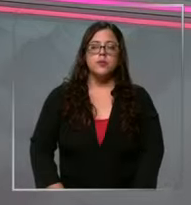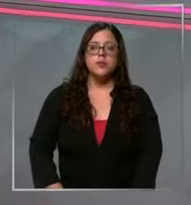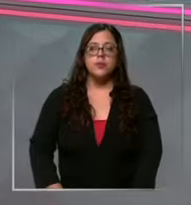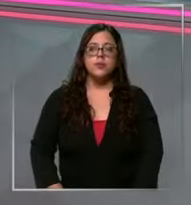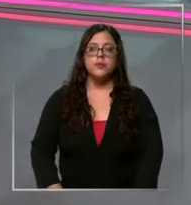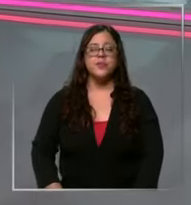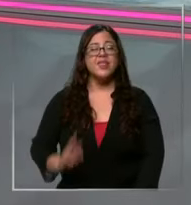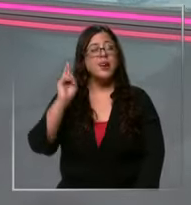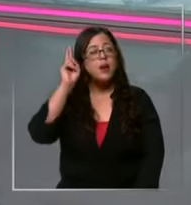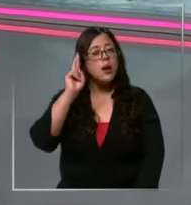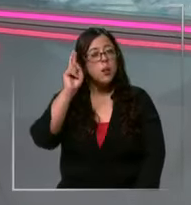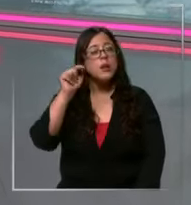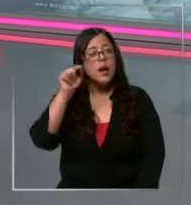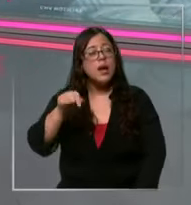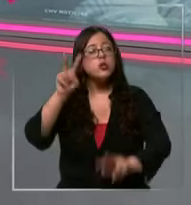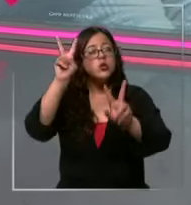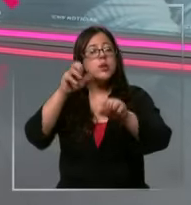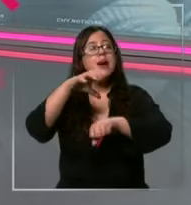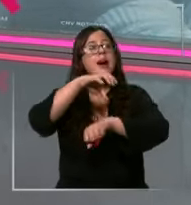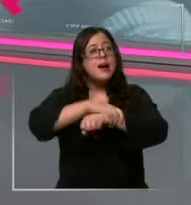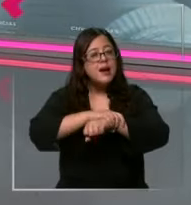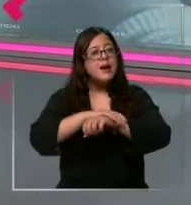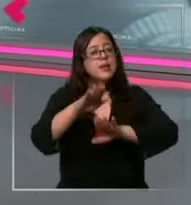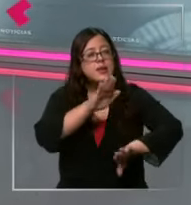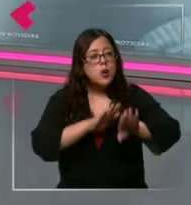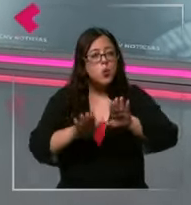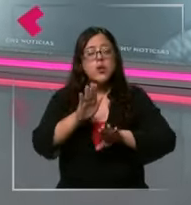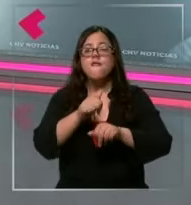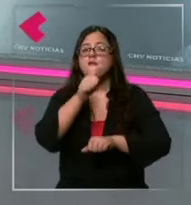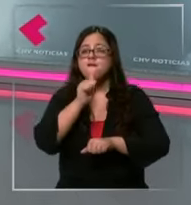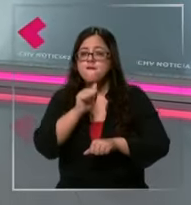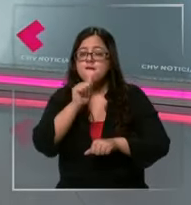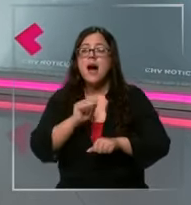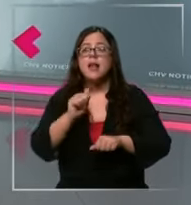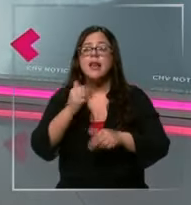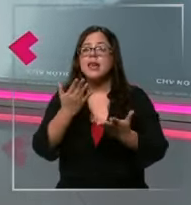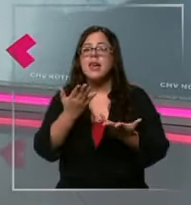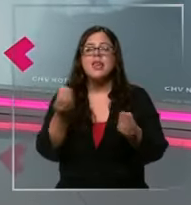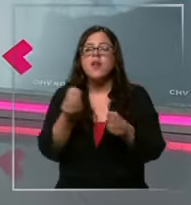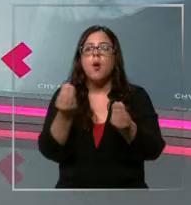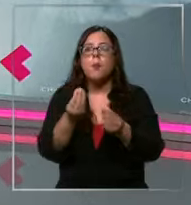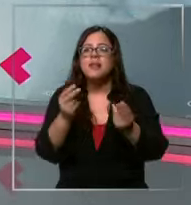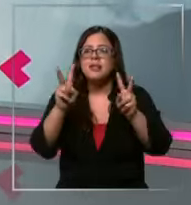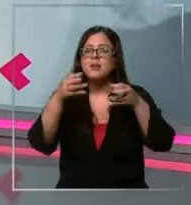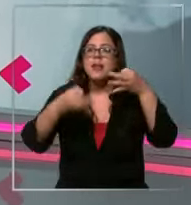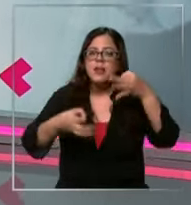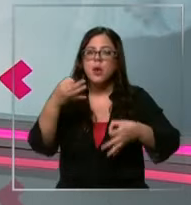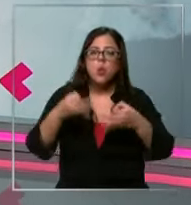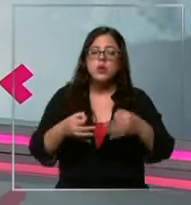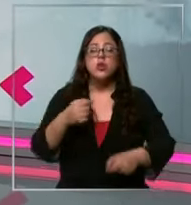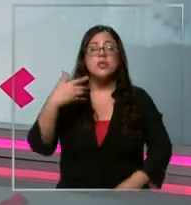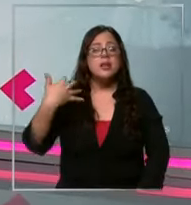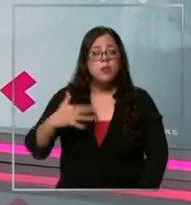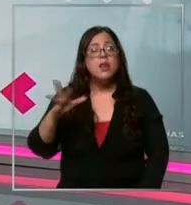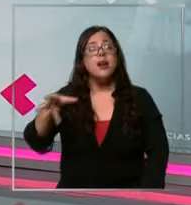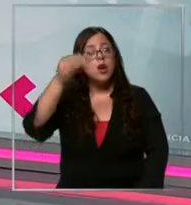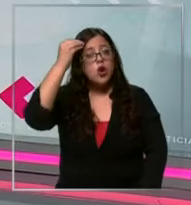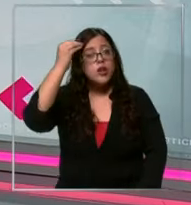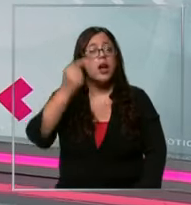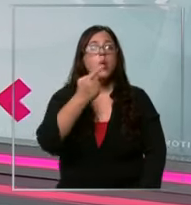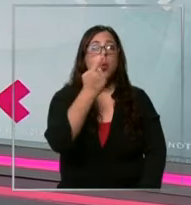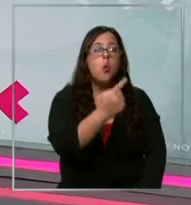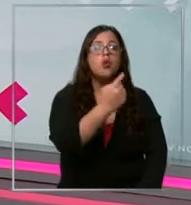Y hay que recordarse que esta es una medida cautelar, todavía es importante saber cuál será el resultado de ese juicio. Muy importante recordar este número,